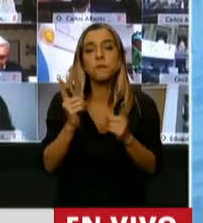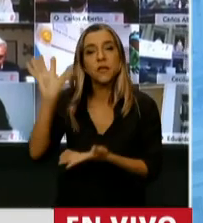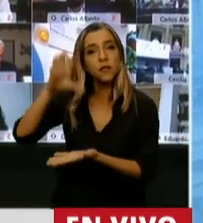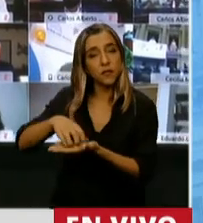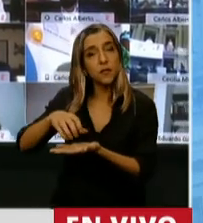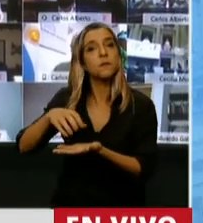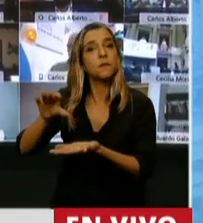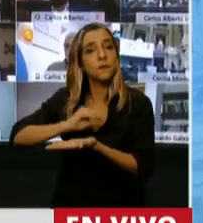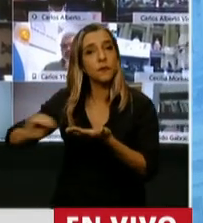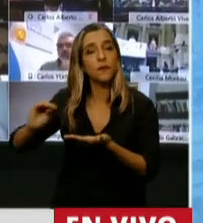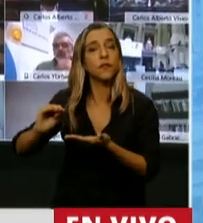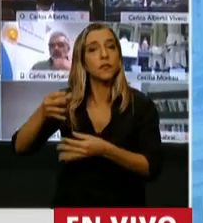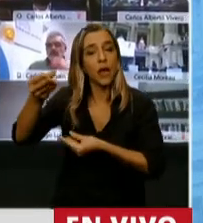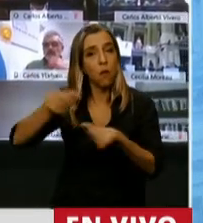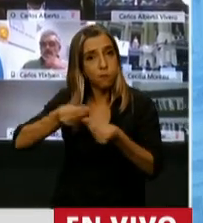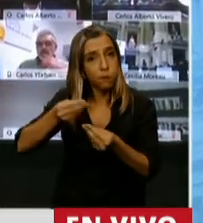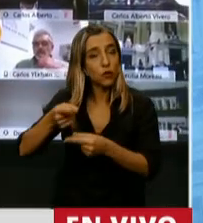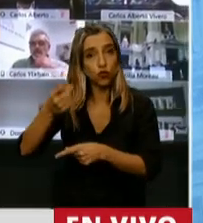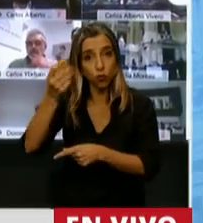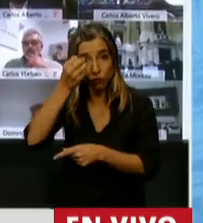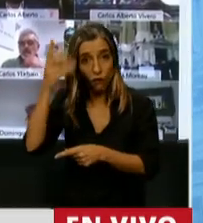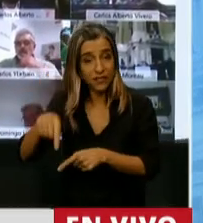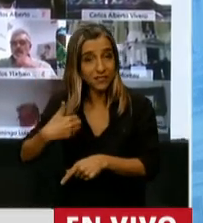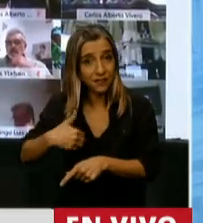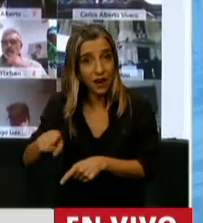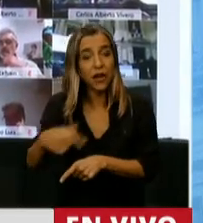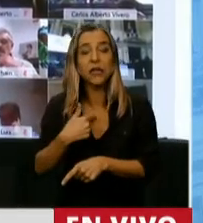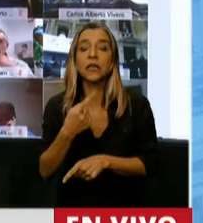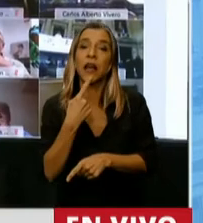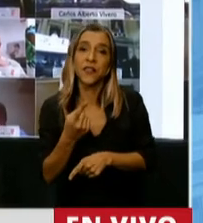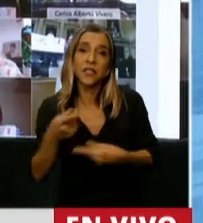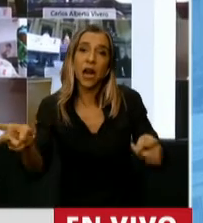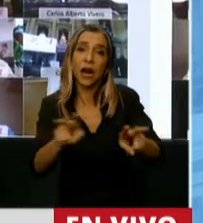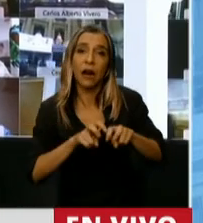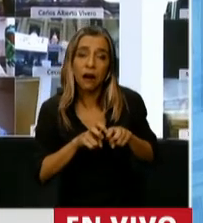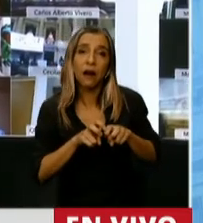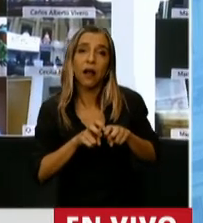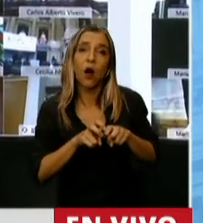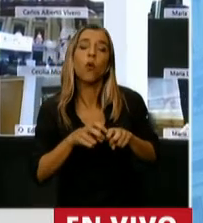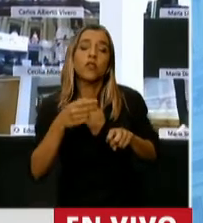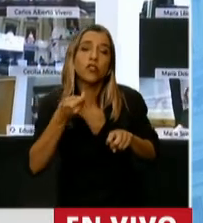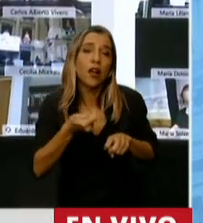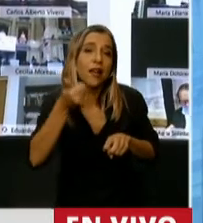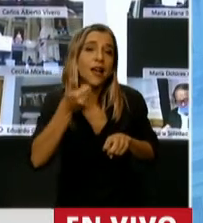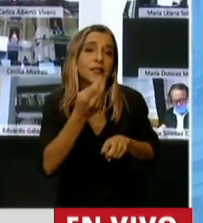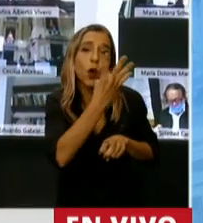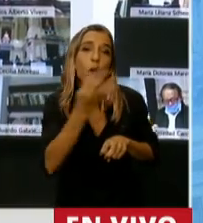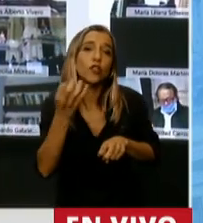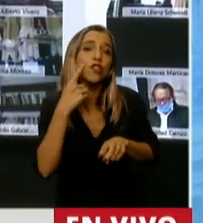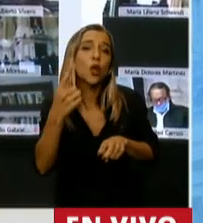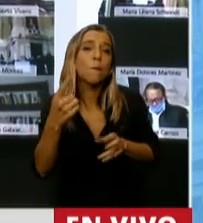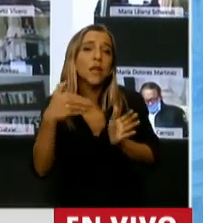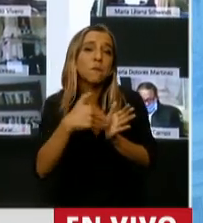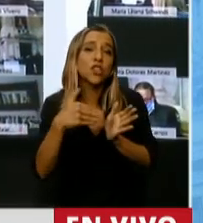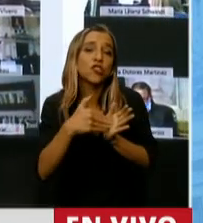presupuesto del Congreso hizo su estimación marcando que la recaudación va a ser casi 400 mil millones